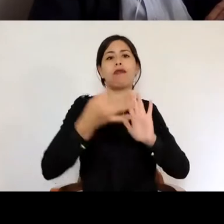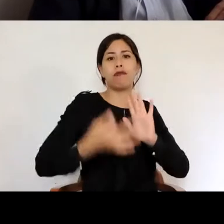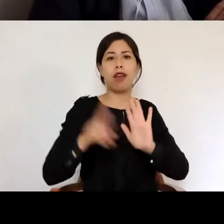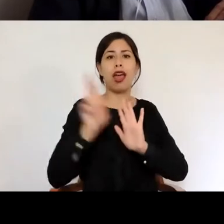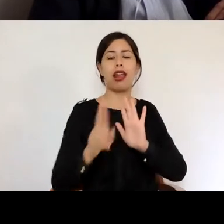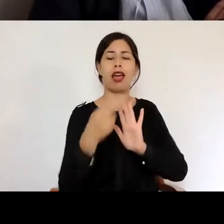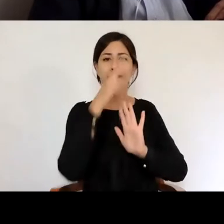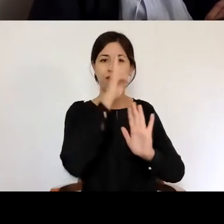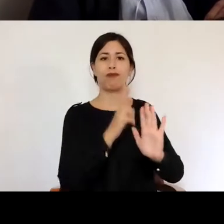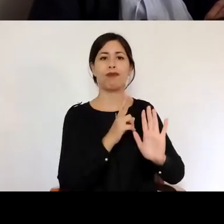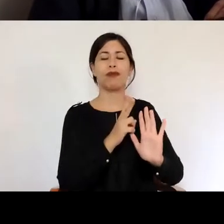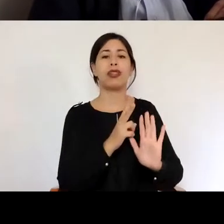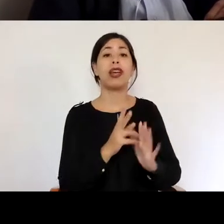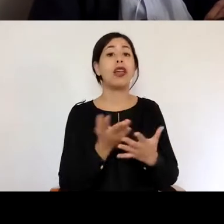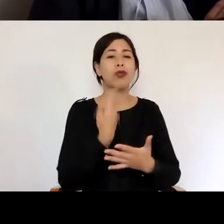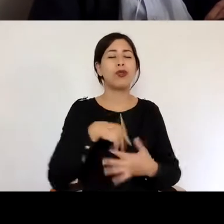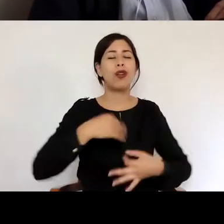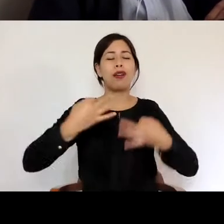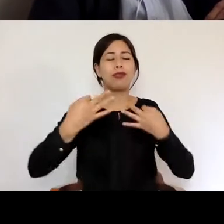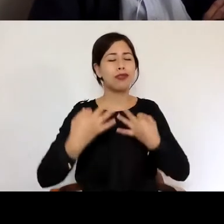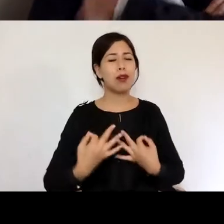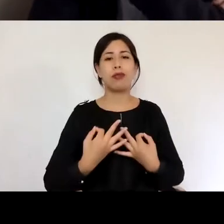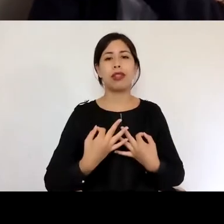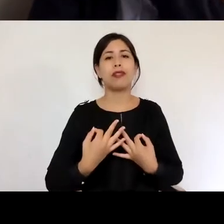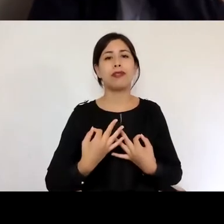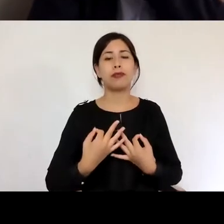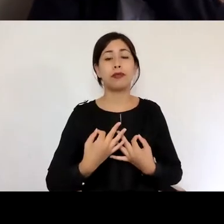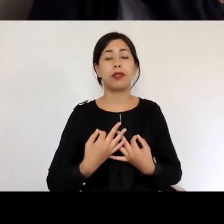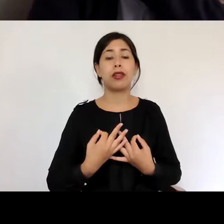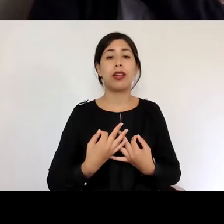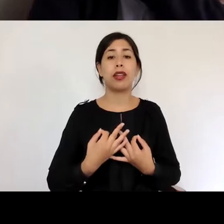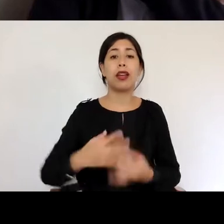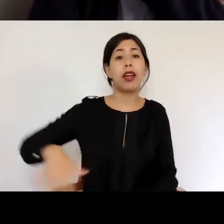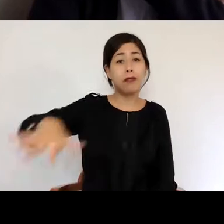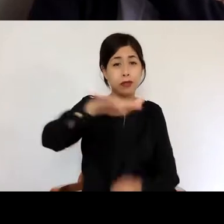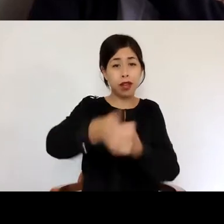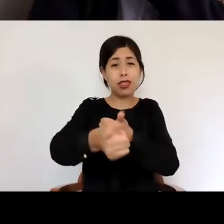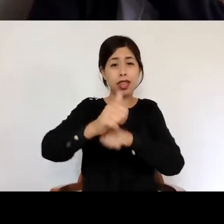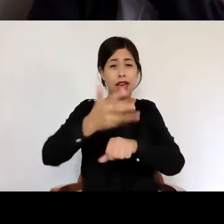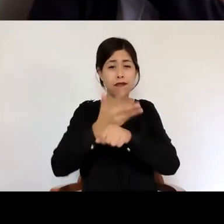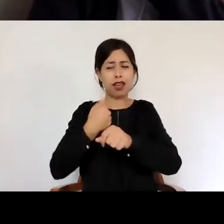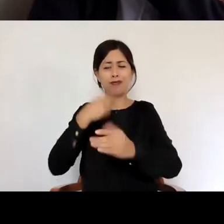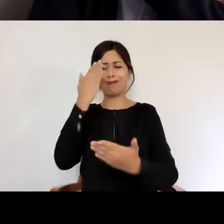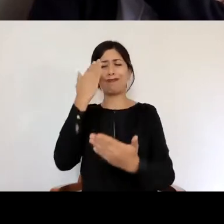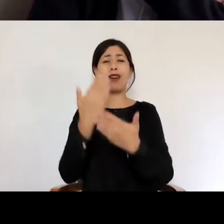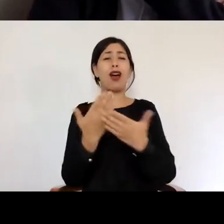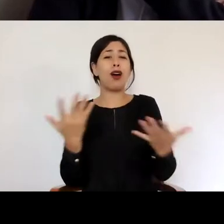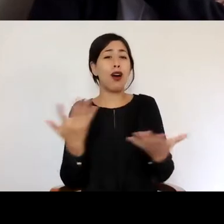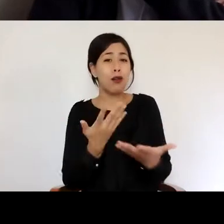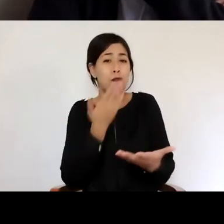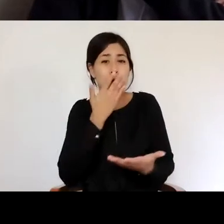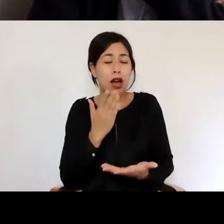convencidos de que la mejor forma de enfrentar los complejos desafíos en la actualidad es convocando